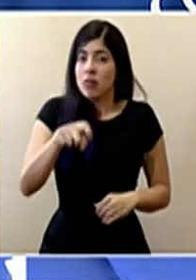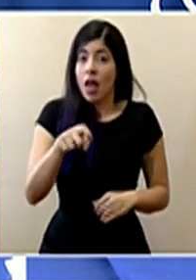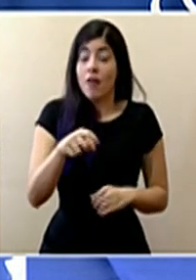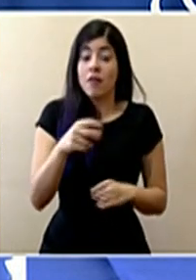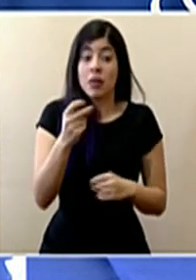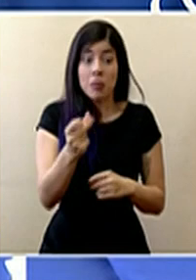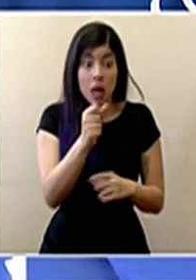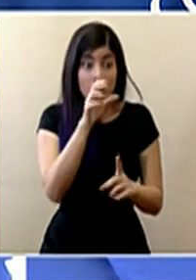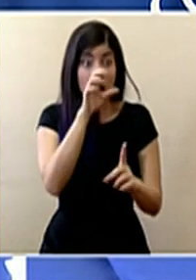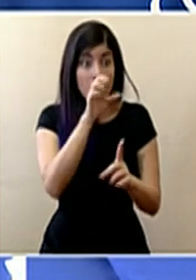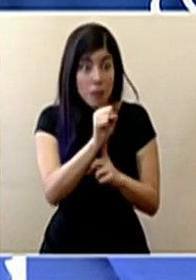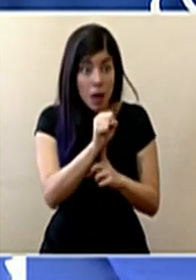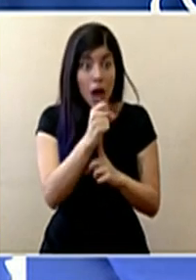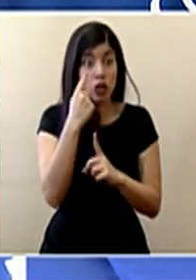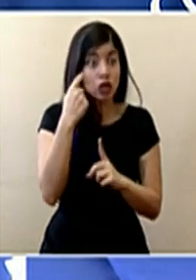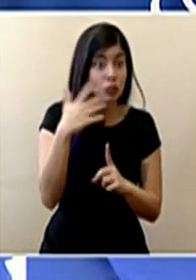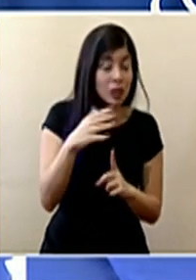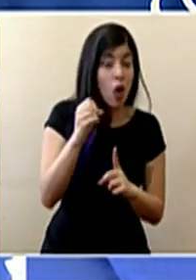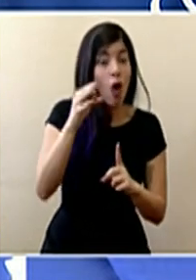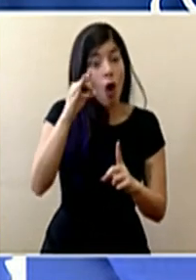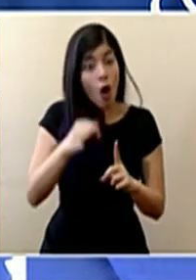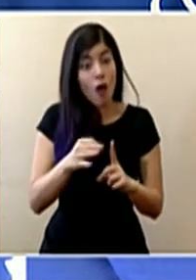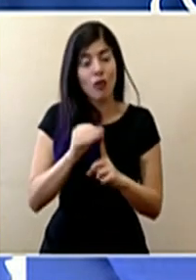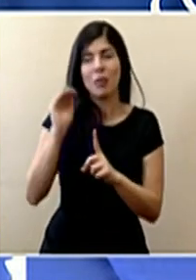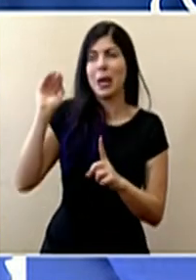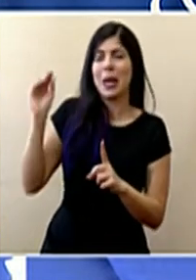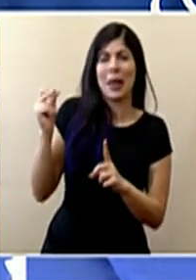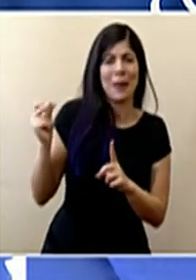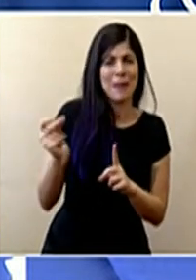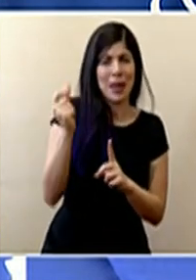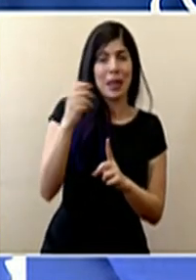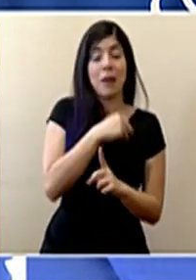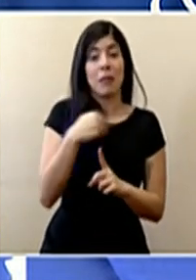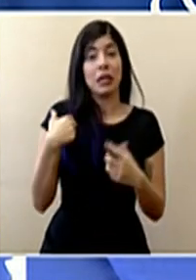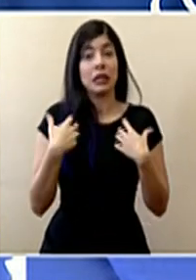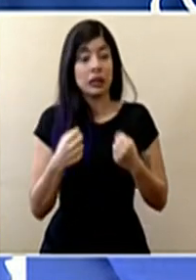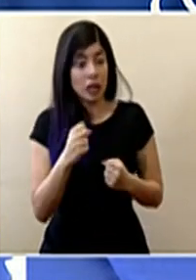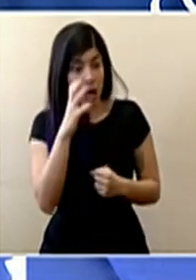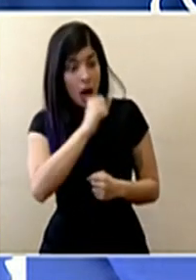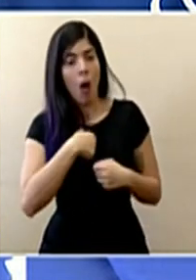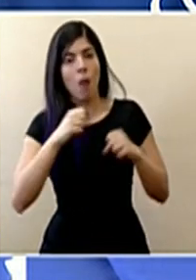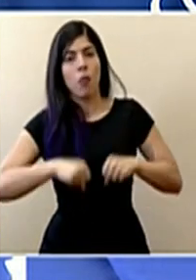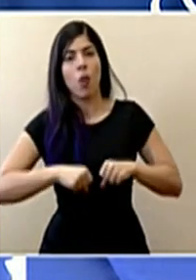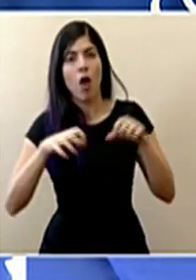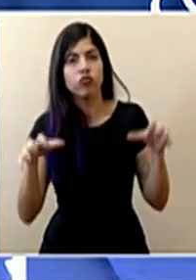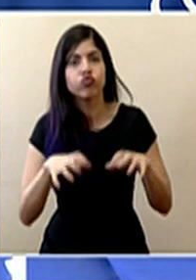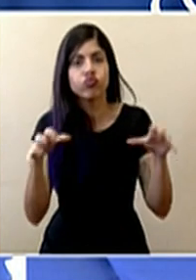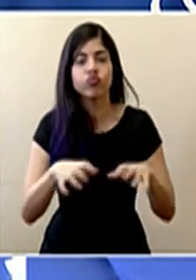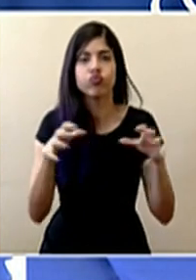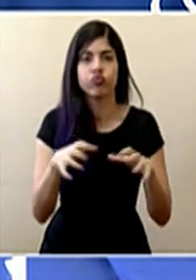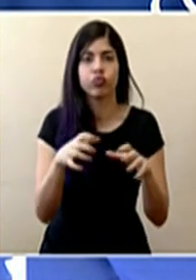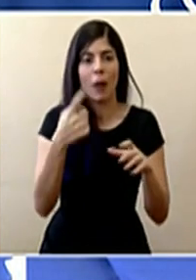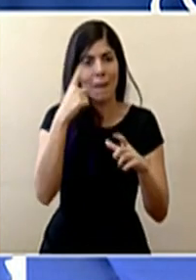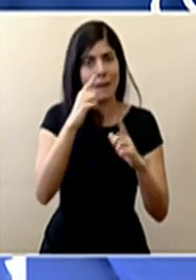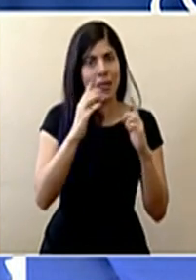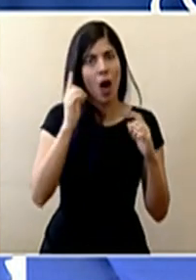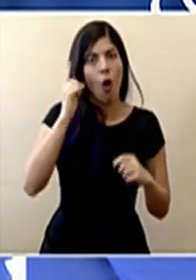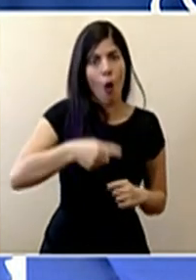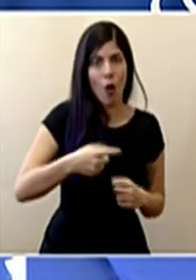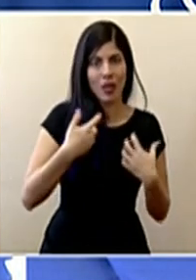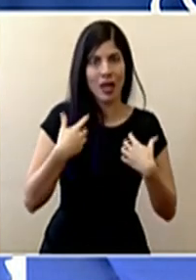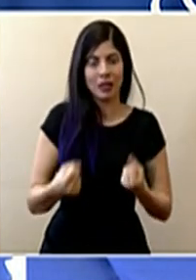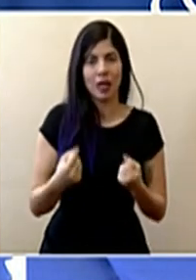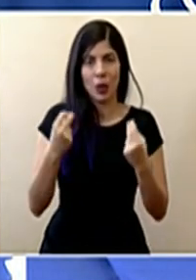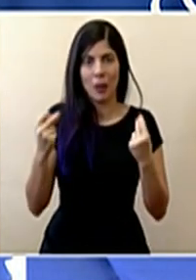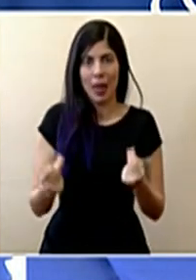inmediato de todos los casos sospechosos y los confirmados para que el Ministerio de Salud tome las acciones necesarias en la emisión de órdenes sanitarias,